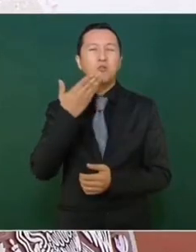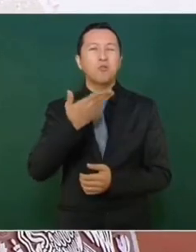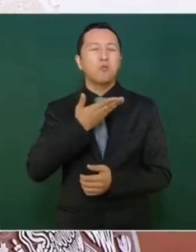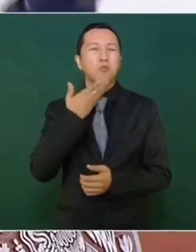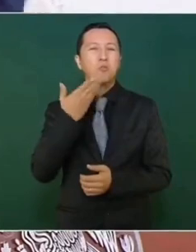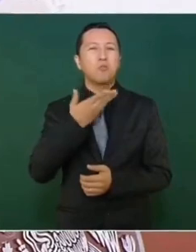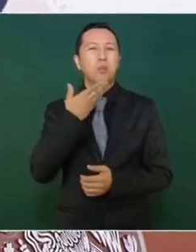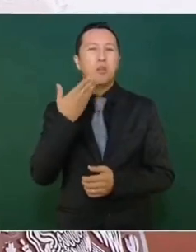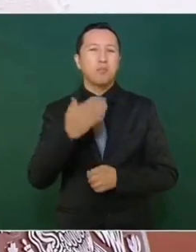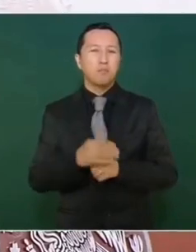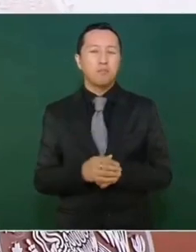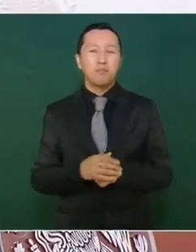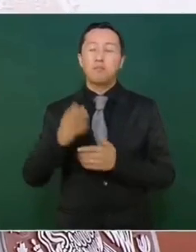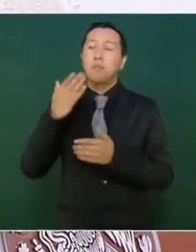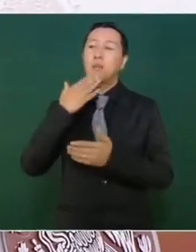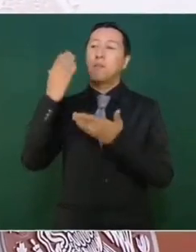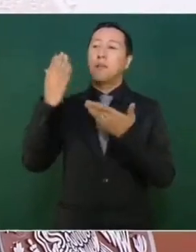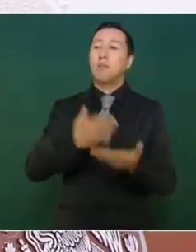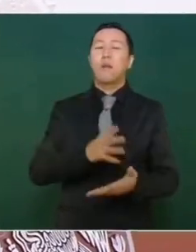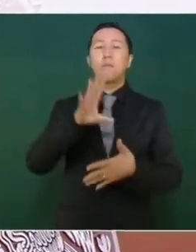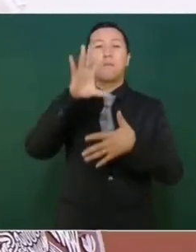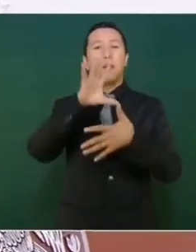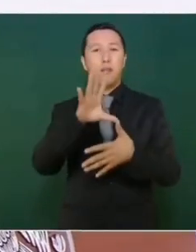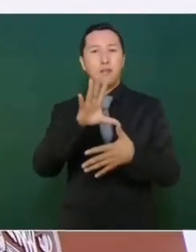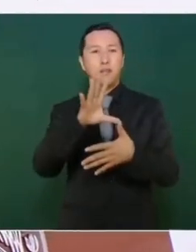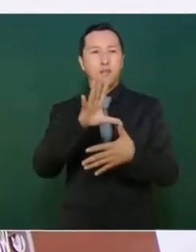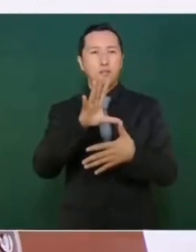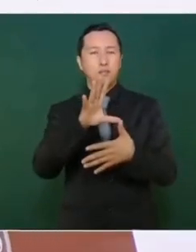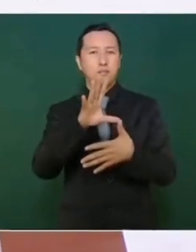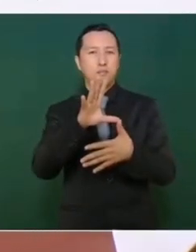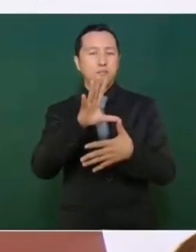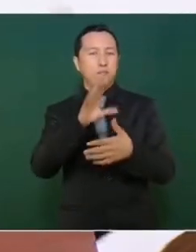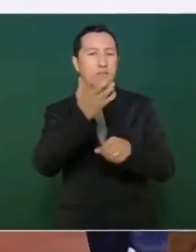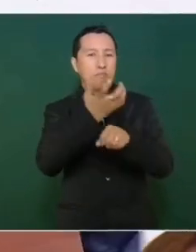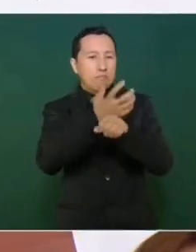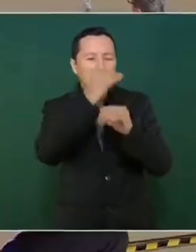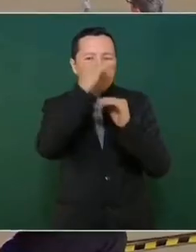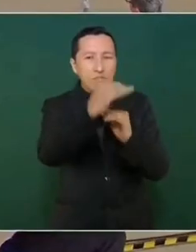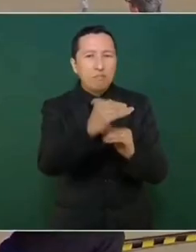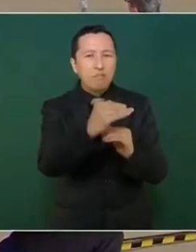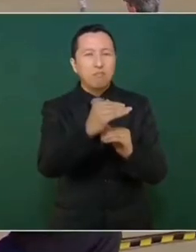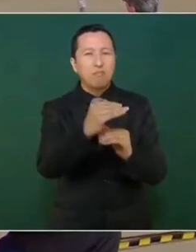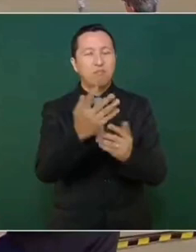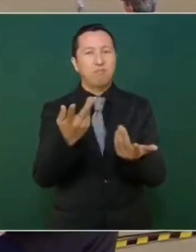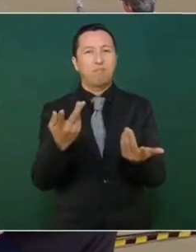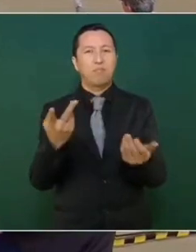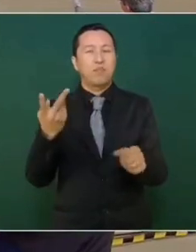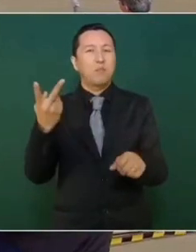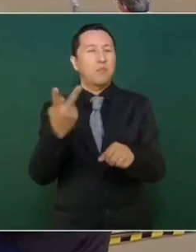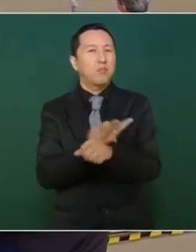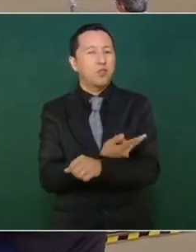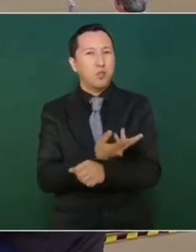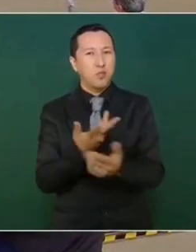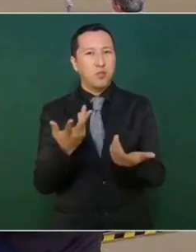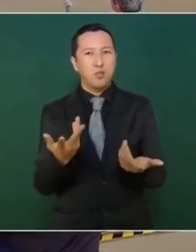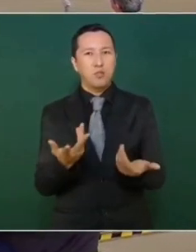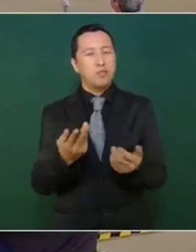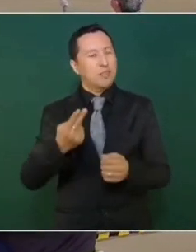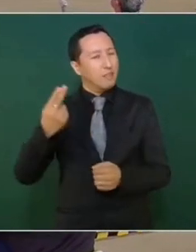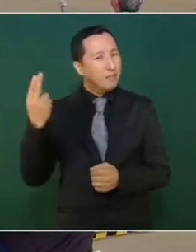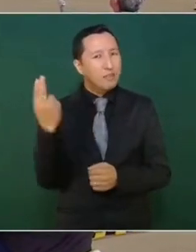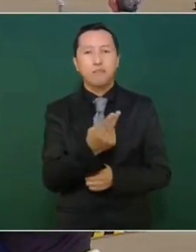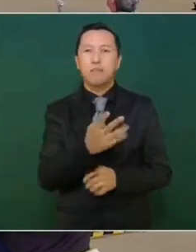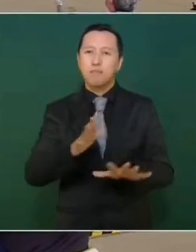como bienvenido a América, vamos a empezar ya por cambiar eso.